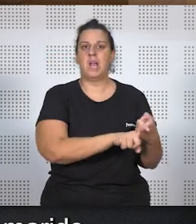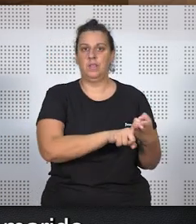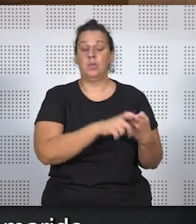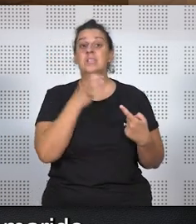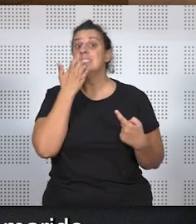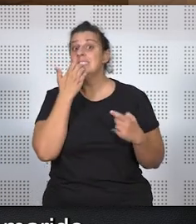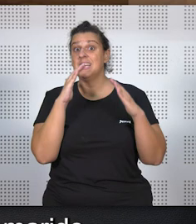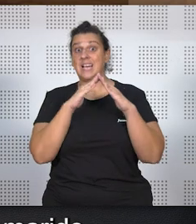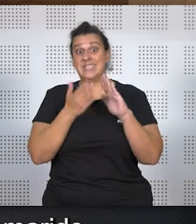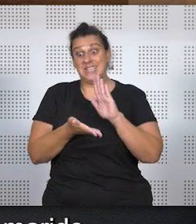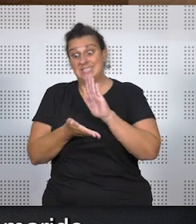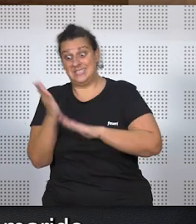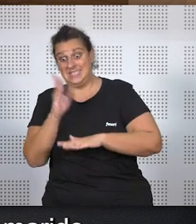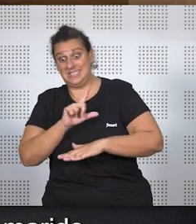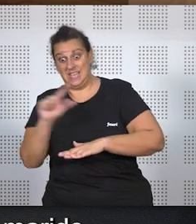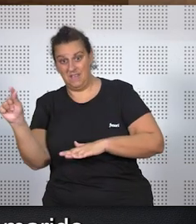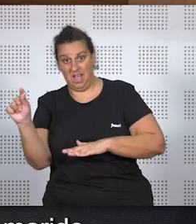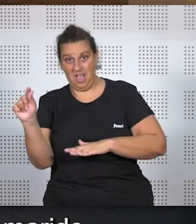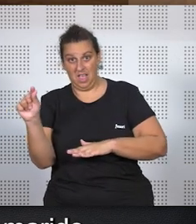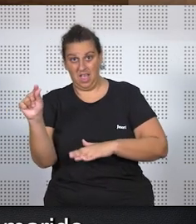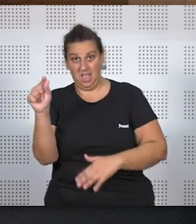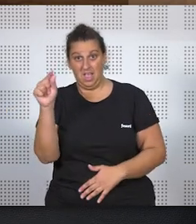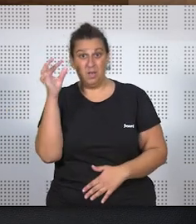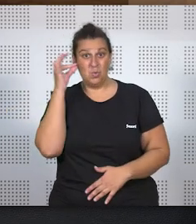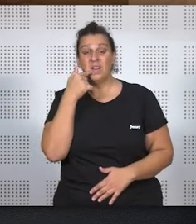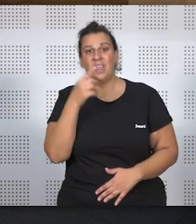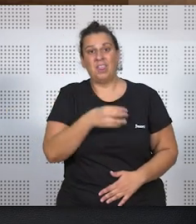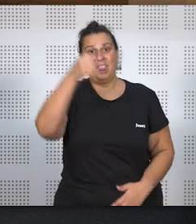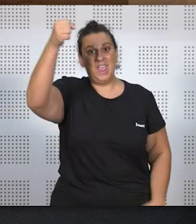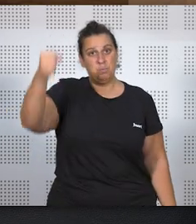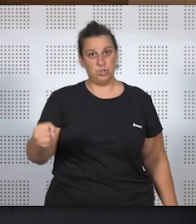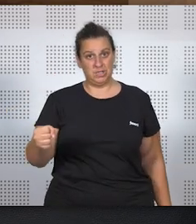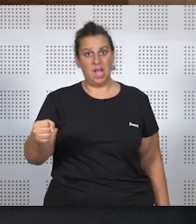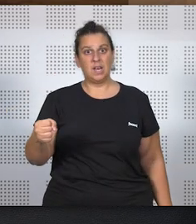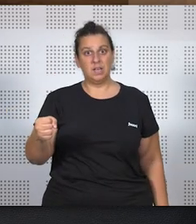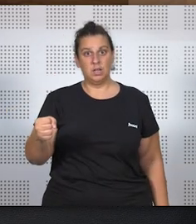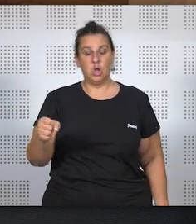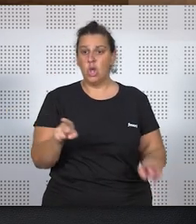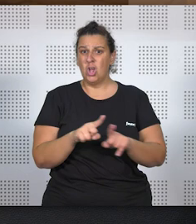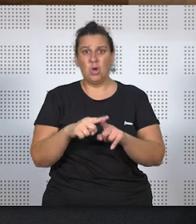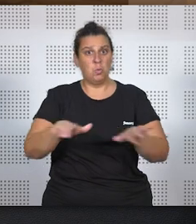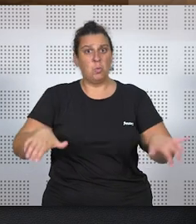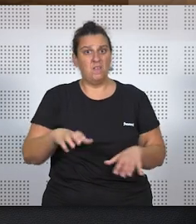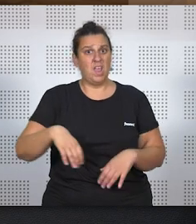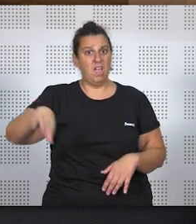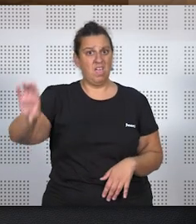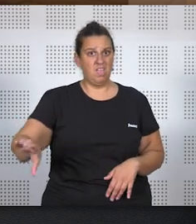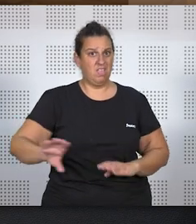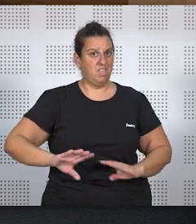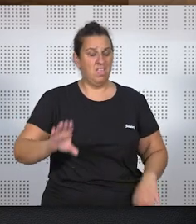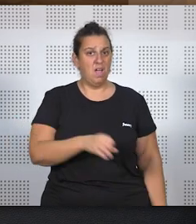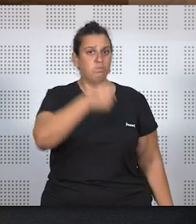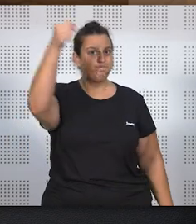Y una vez abandonada la casa del marido, tiene que ser depositada, y así lo pone el código como si fuera un mueble,